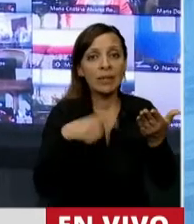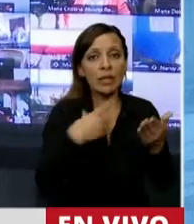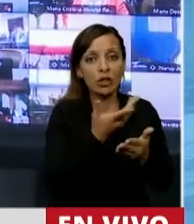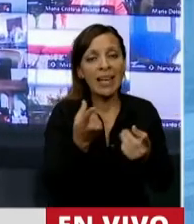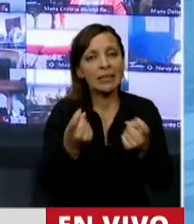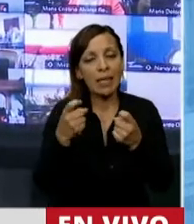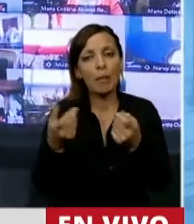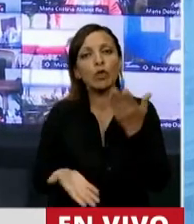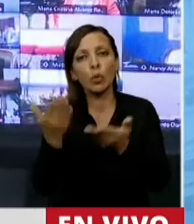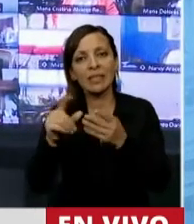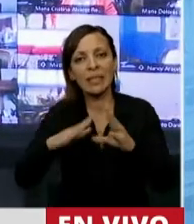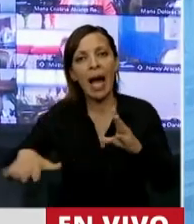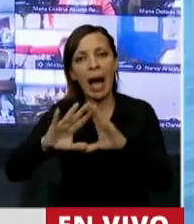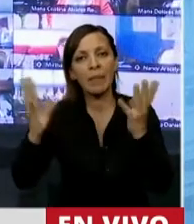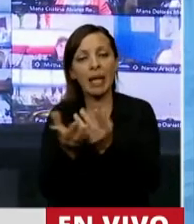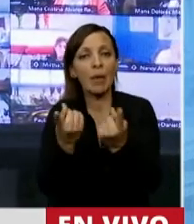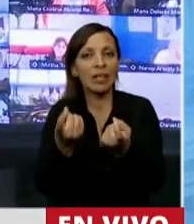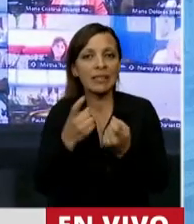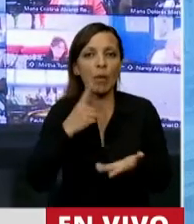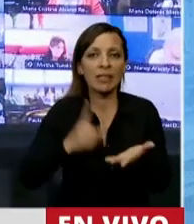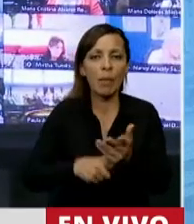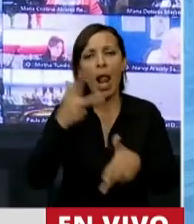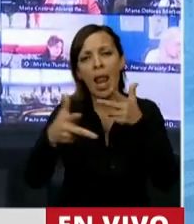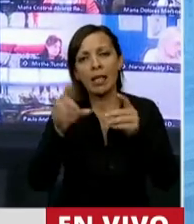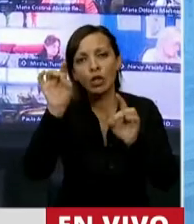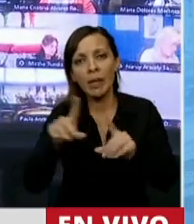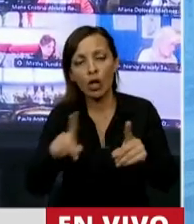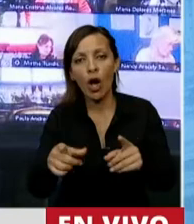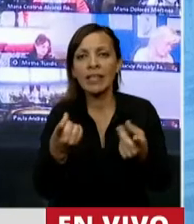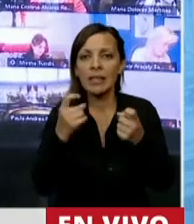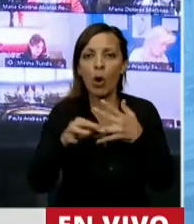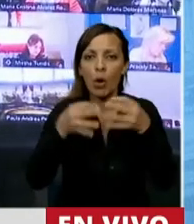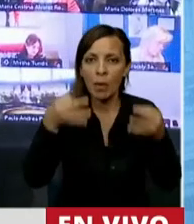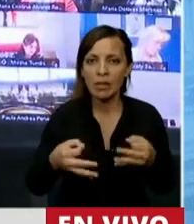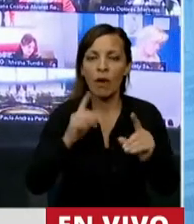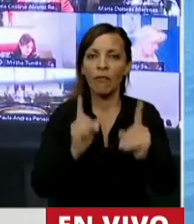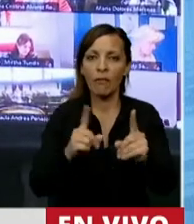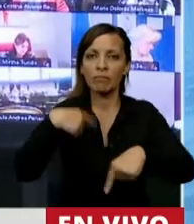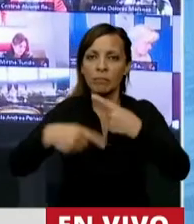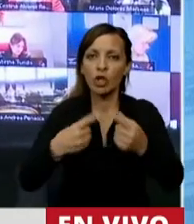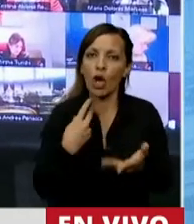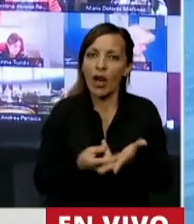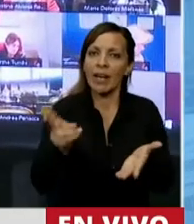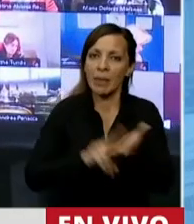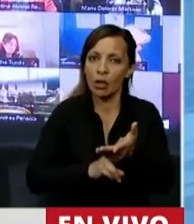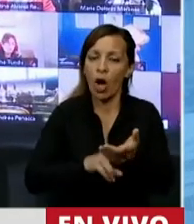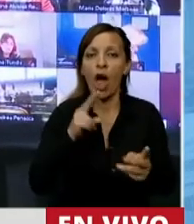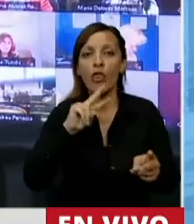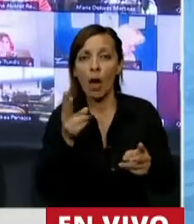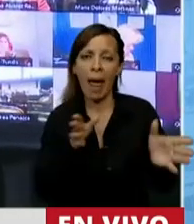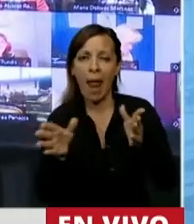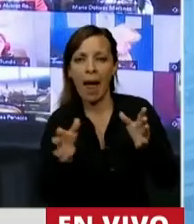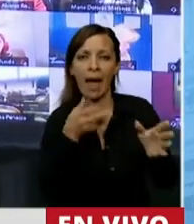ambiental, pero eso requiere de acciones, no solamente de discursos, y requiere de compromisos, que se sostengan en el tiempo. Insisto, no a los dobles